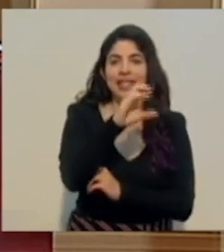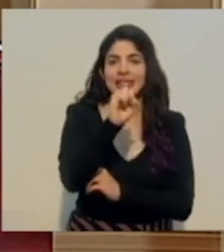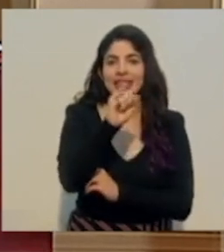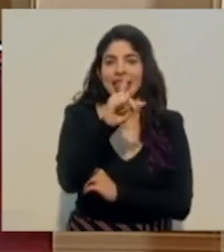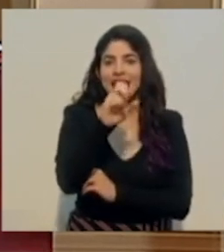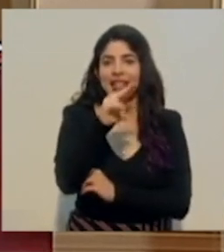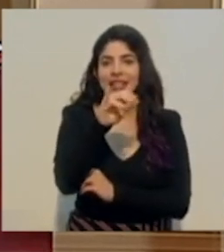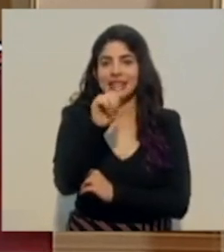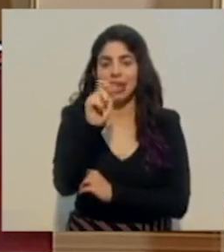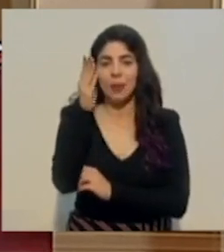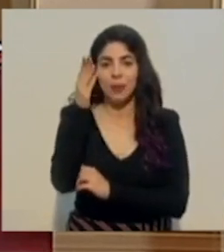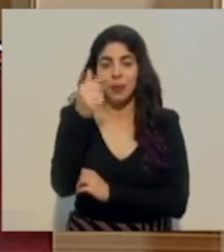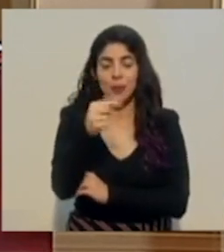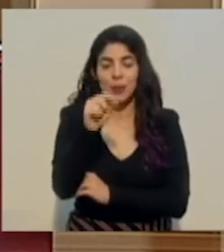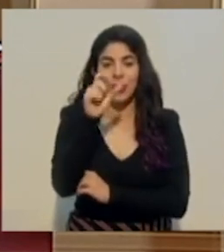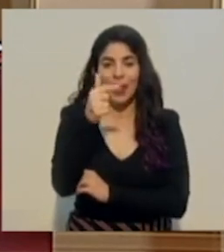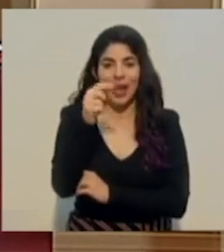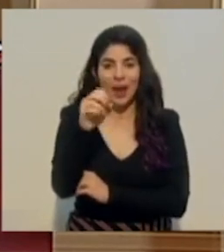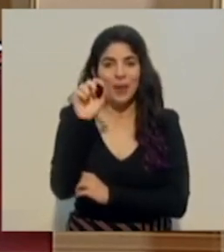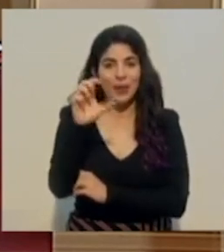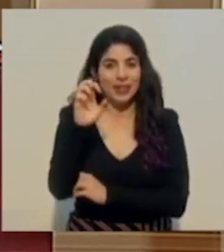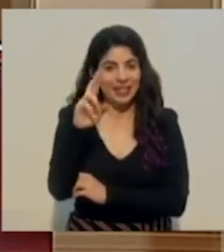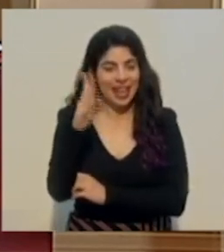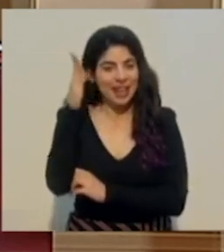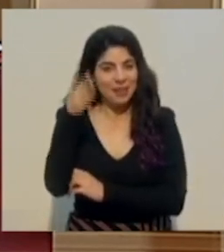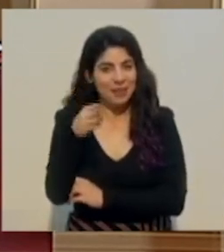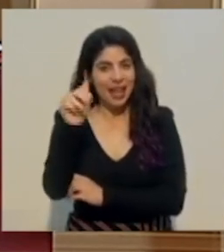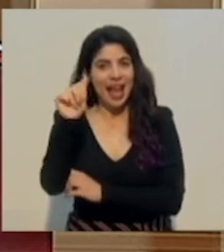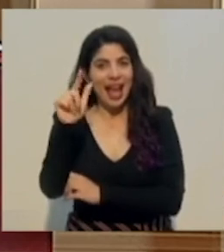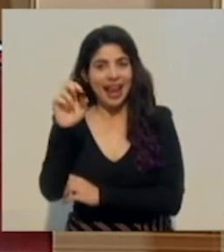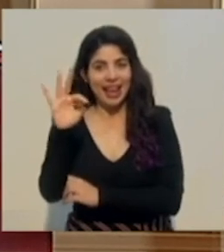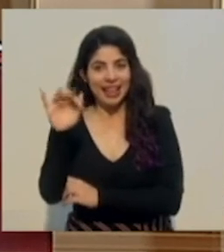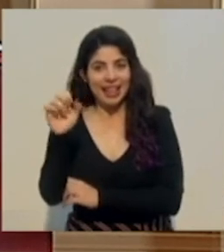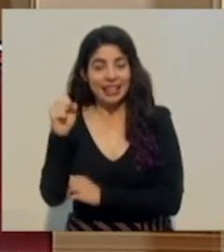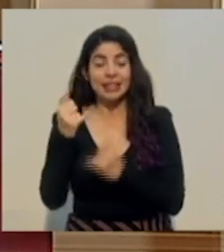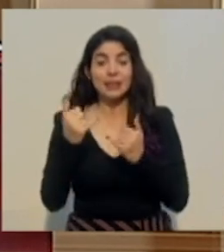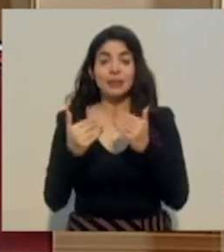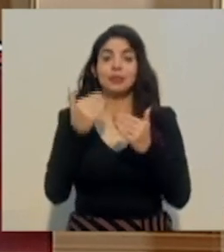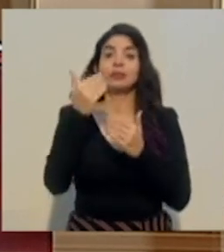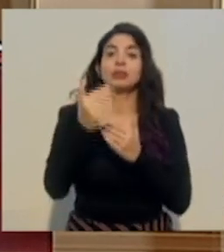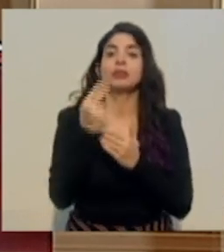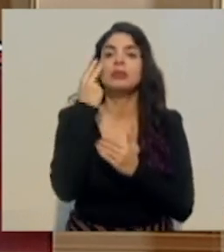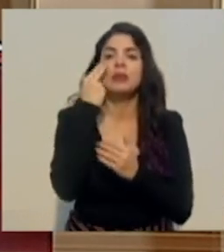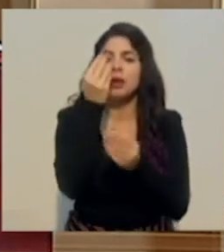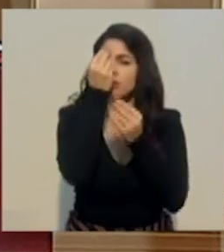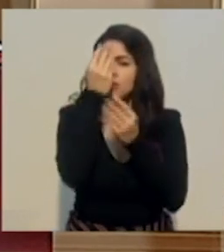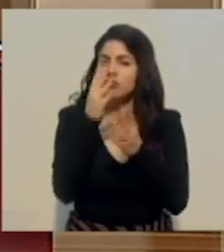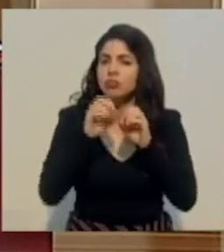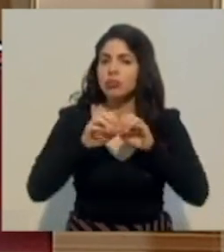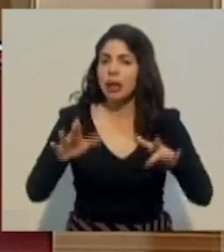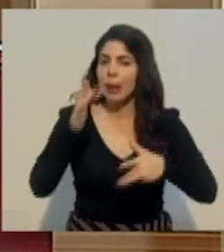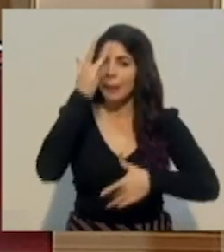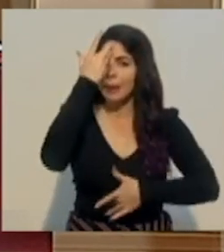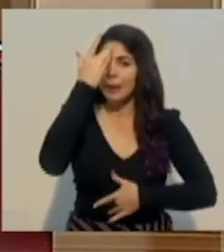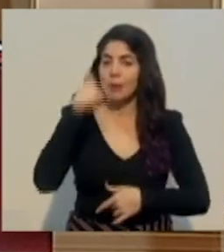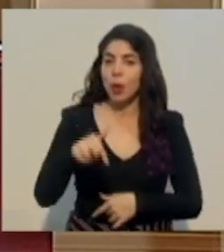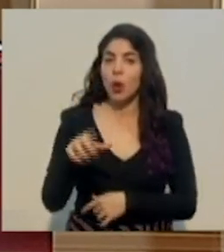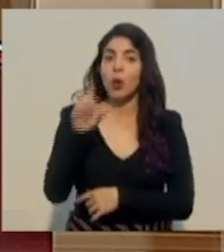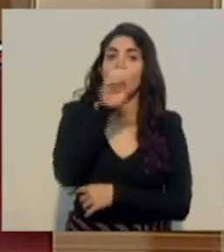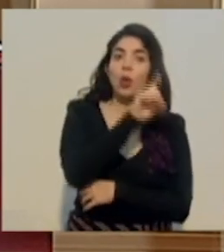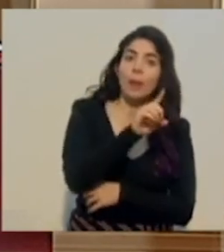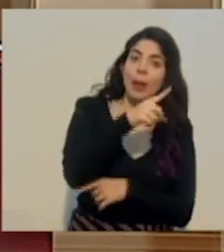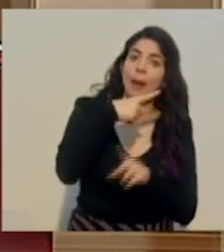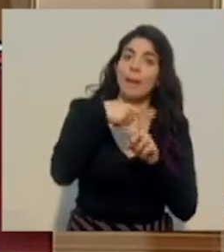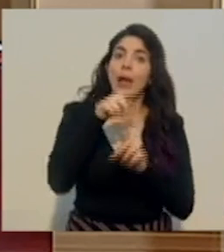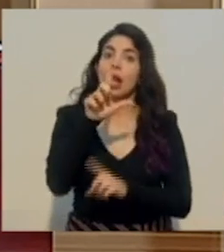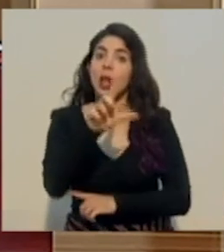barro inclinada alertas. A continuación, observaremos los reportes epidemiológicos de domingo y lunes, ya